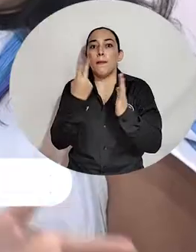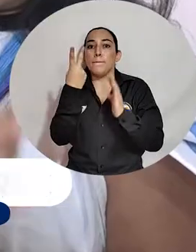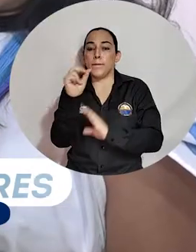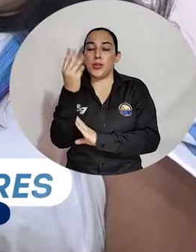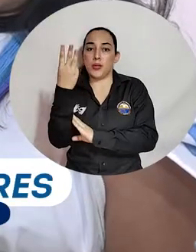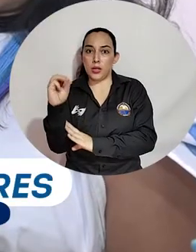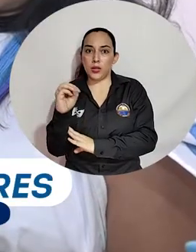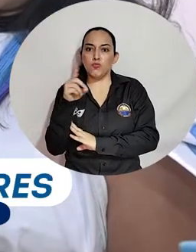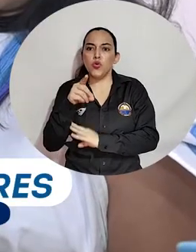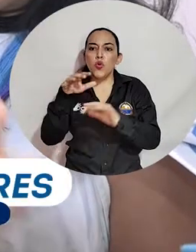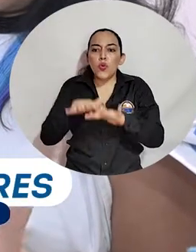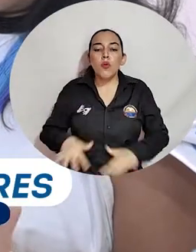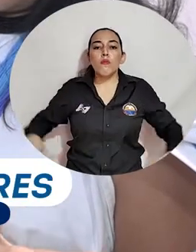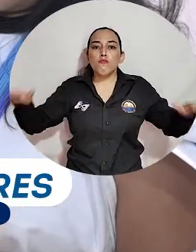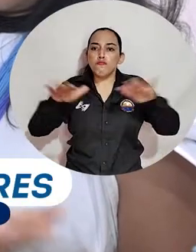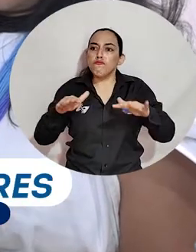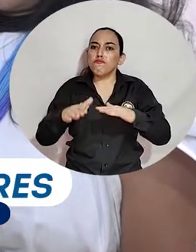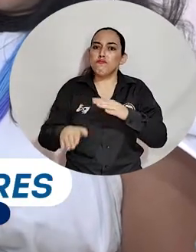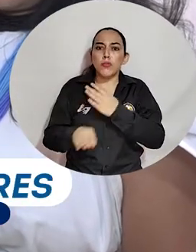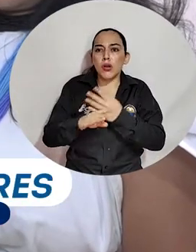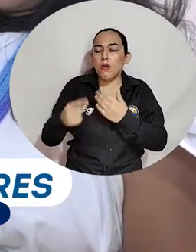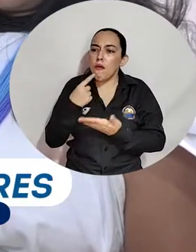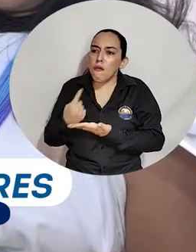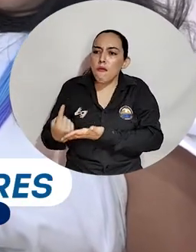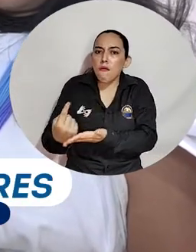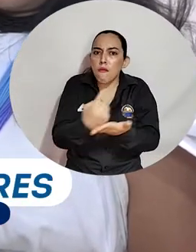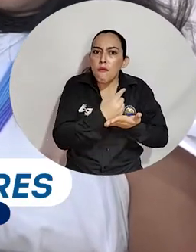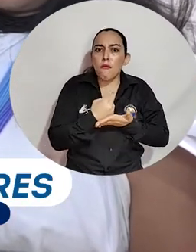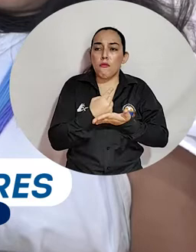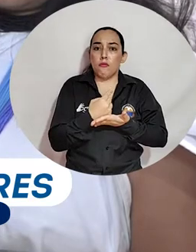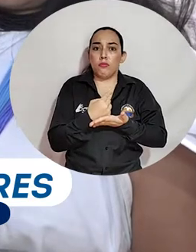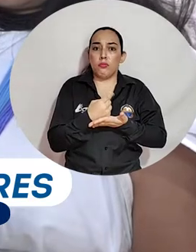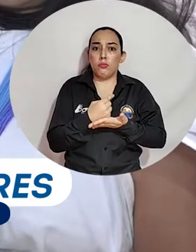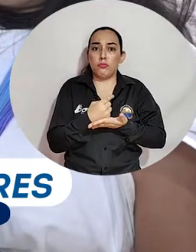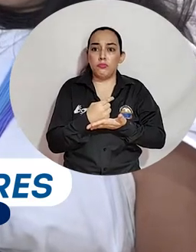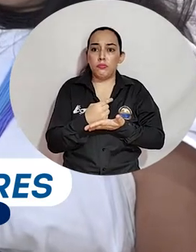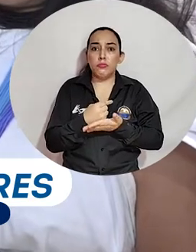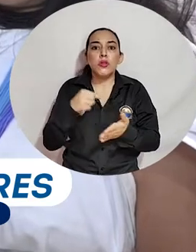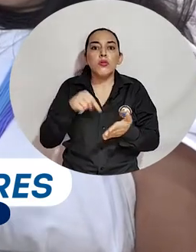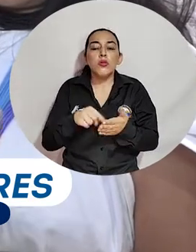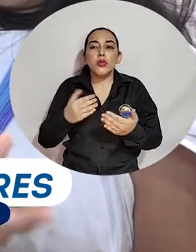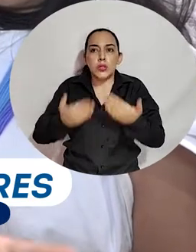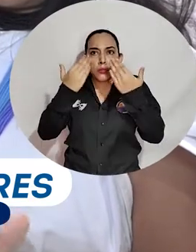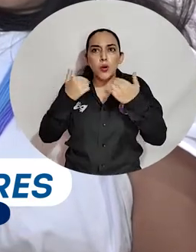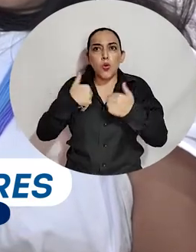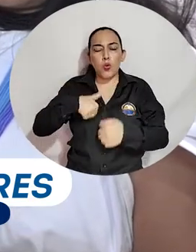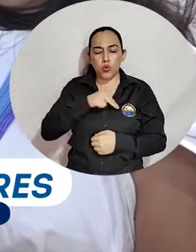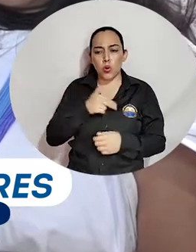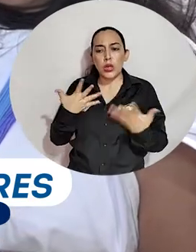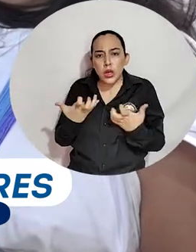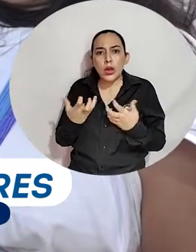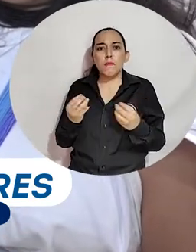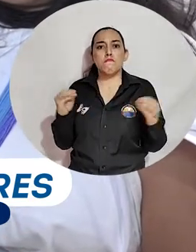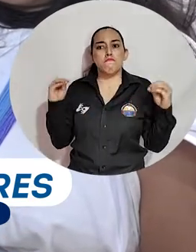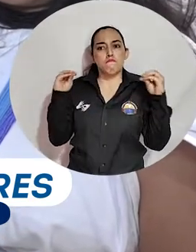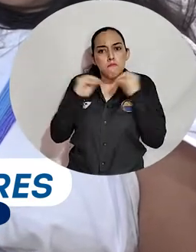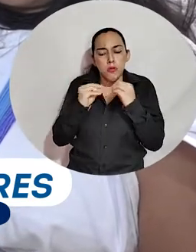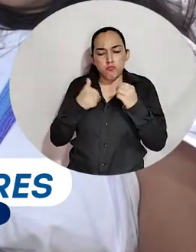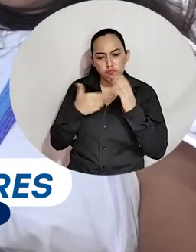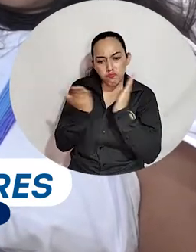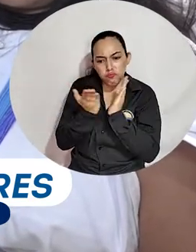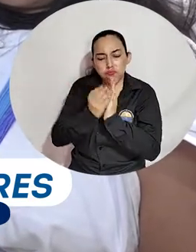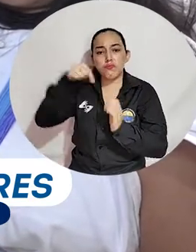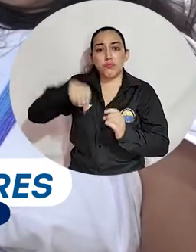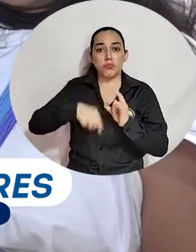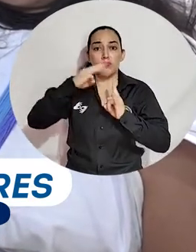nuevos espacios donde podamos seguir en diálogo es precisamente lo que hace que uno quiera continuar trabajando con esta universidad.